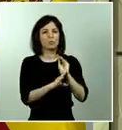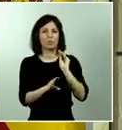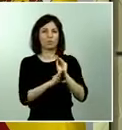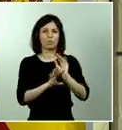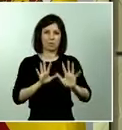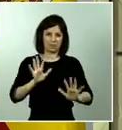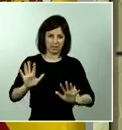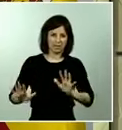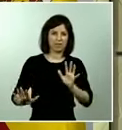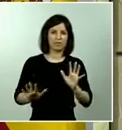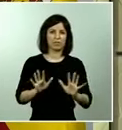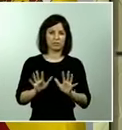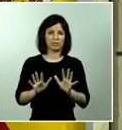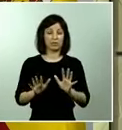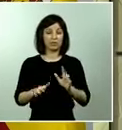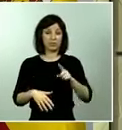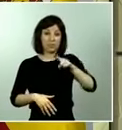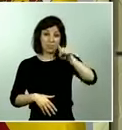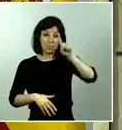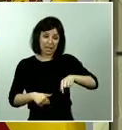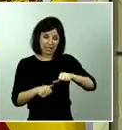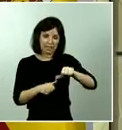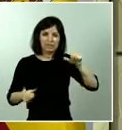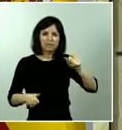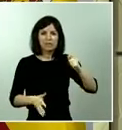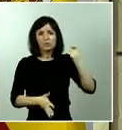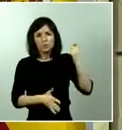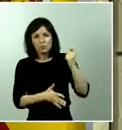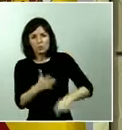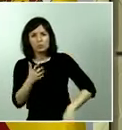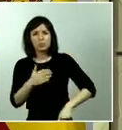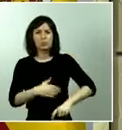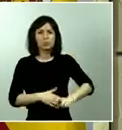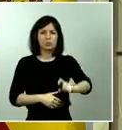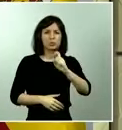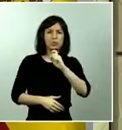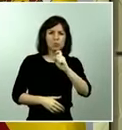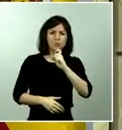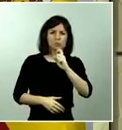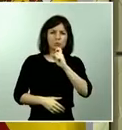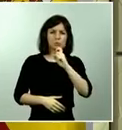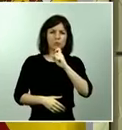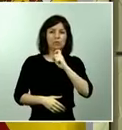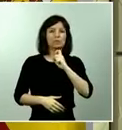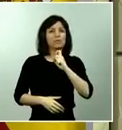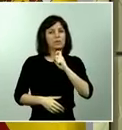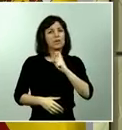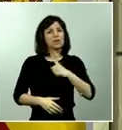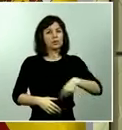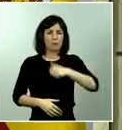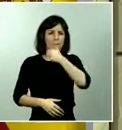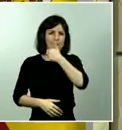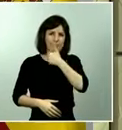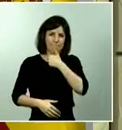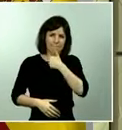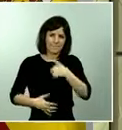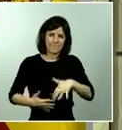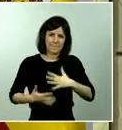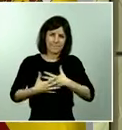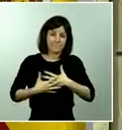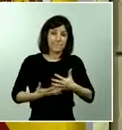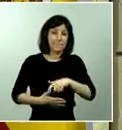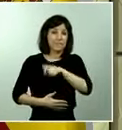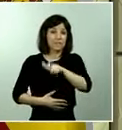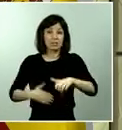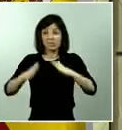sido un mes muy duro, un mes muy difícil. Todo el mundo ha pagado un precio muy alto, desde los que están confinados hasta los que han perdido